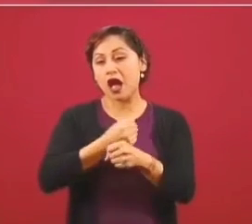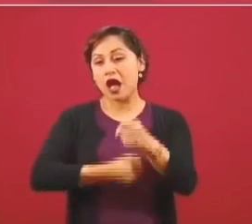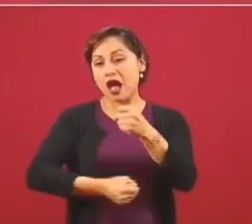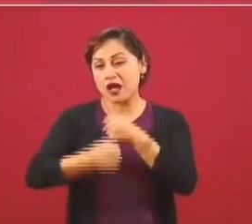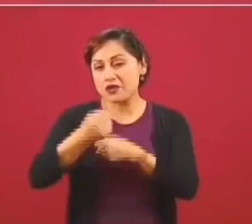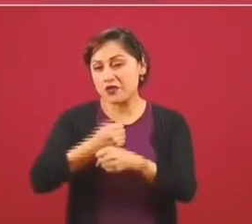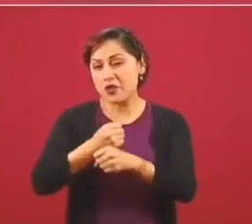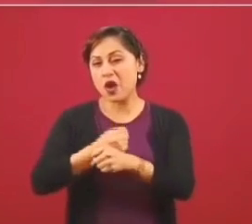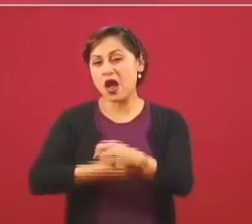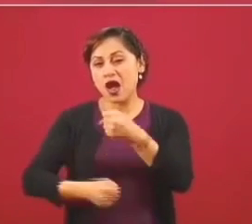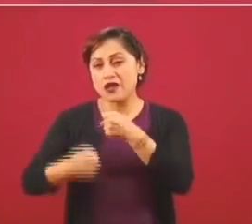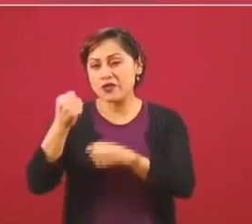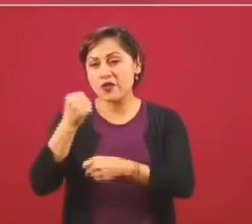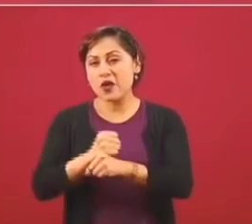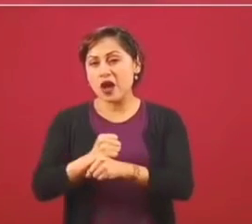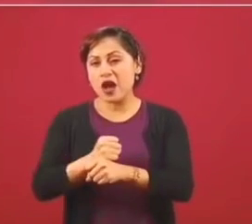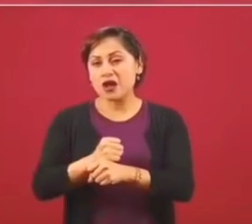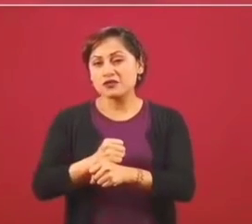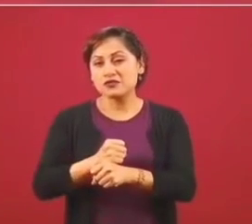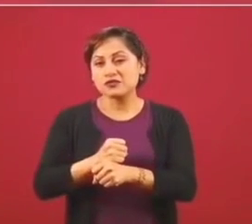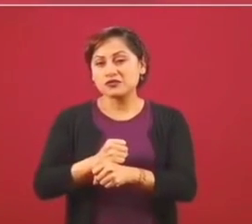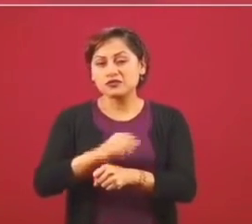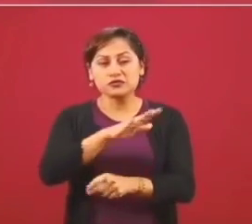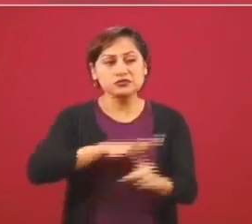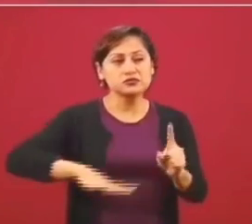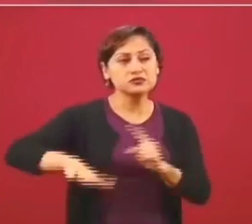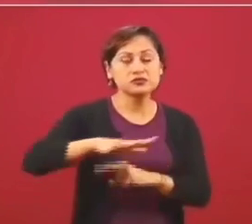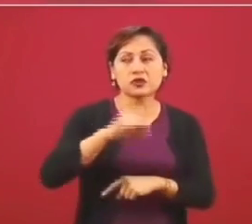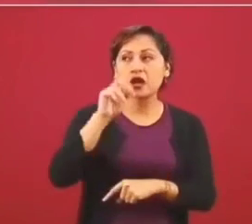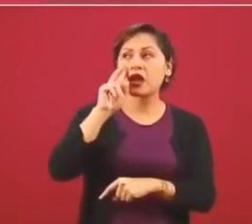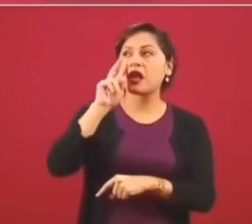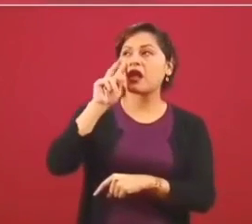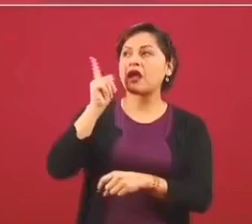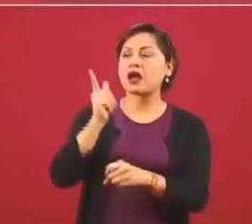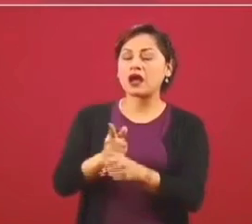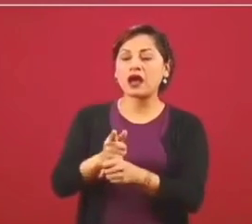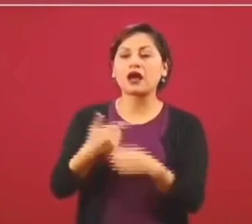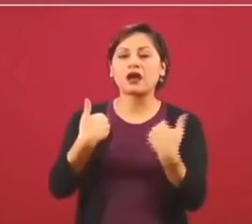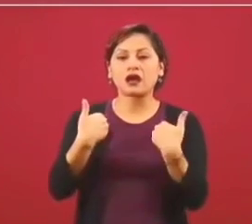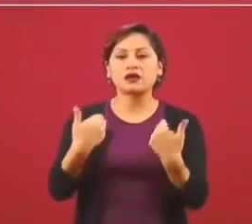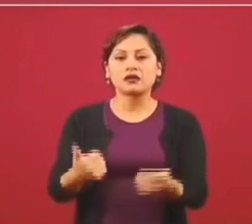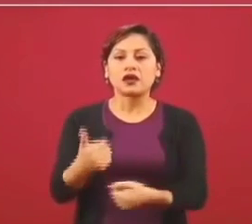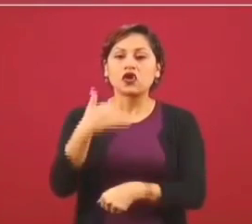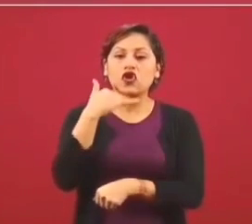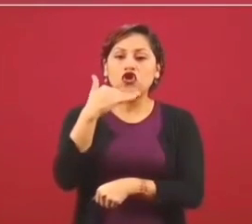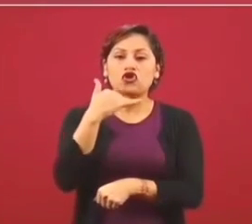era la mordida, o solamente la mordida